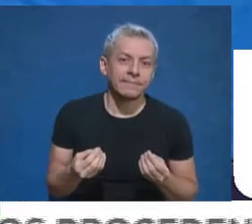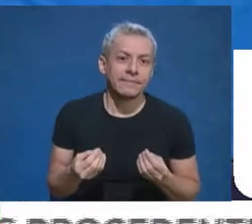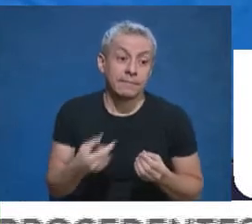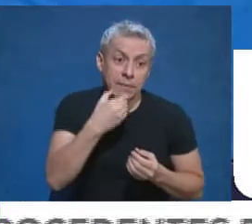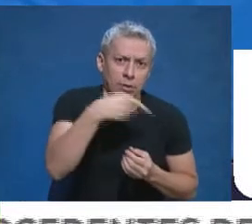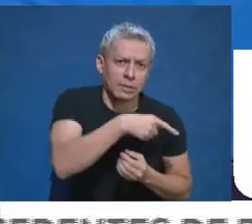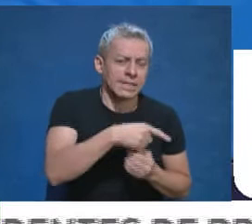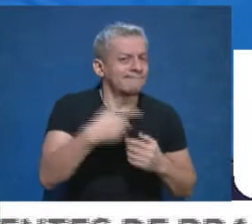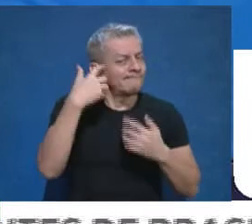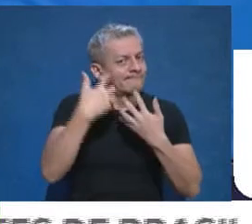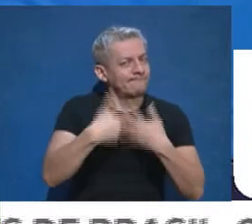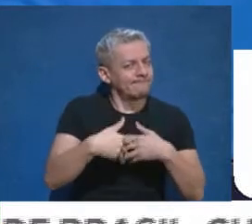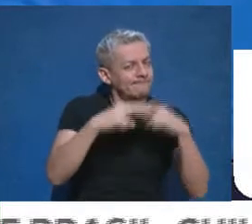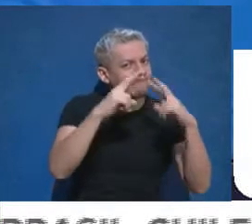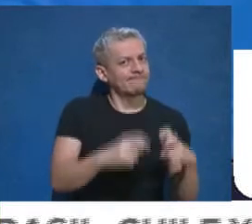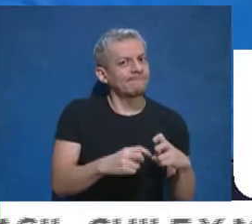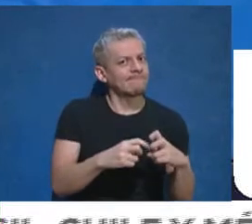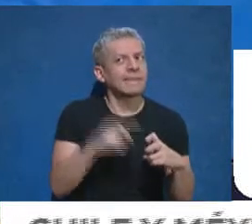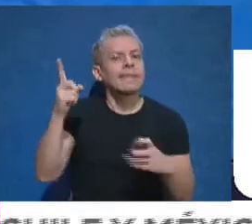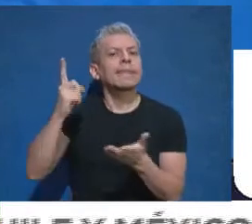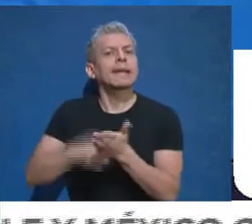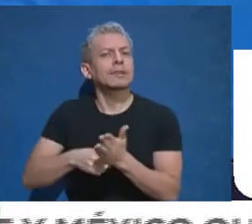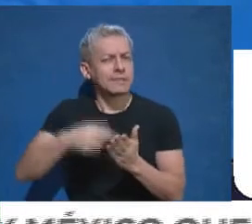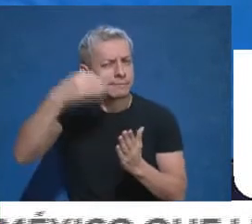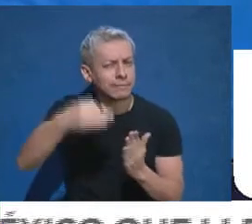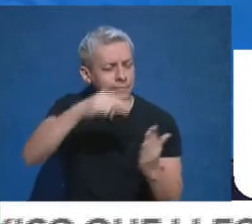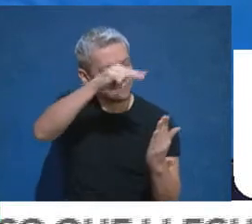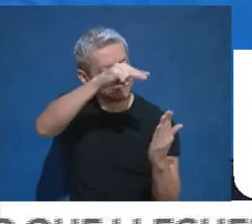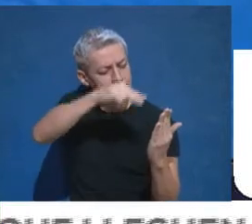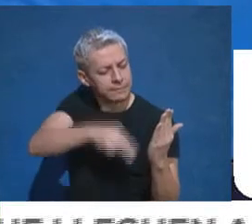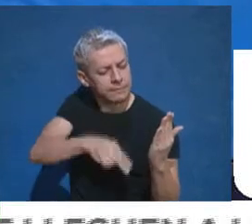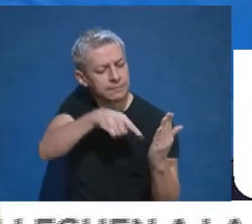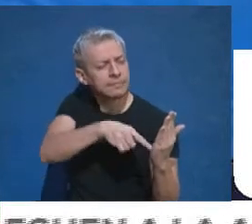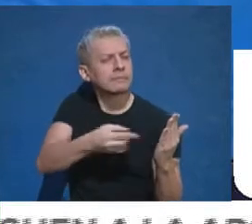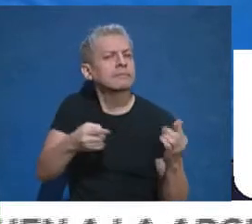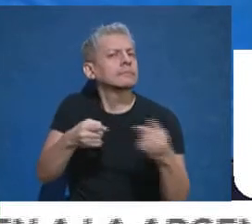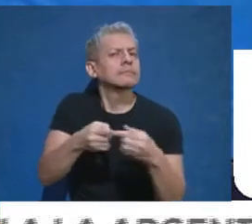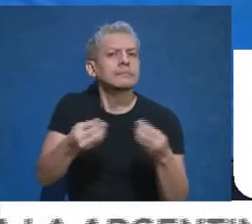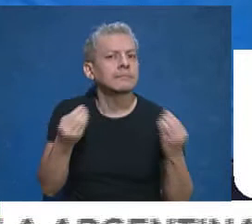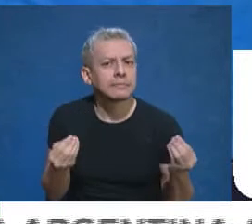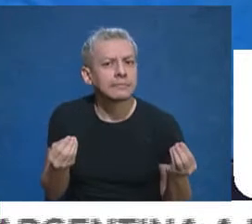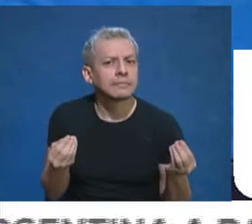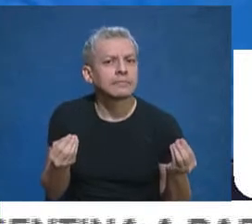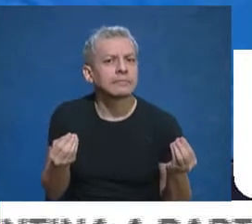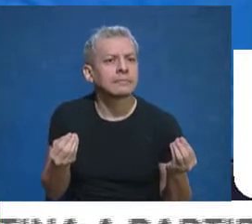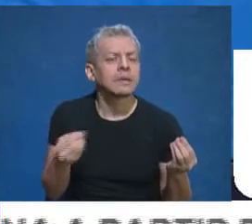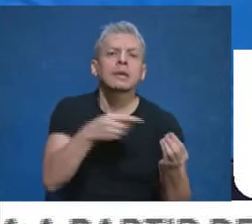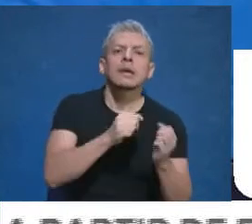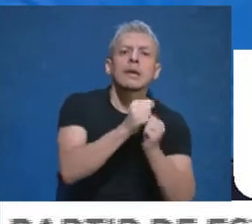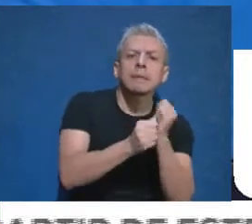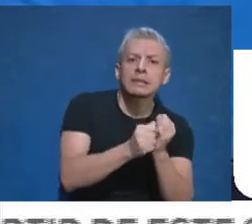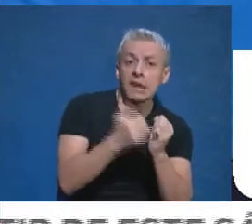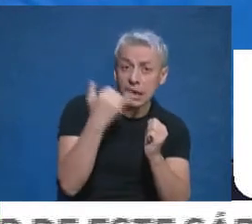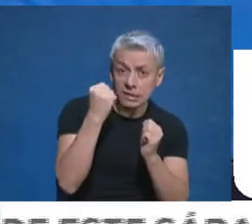Mendoza, es saber en la letra chica del decreto hacia dónde apunta ese decreto en cuanto a si son empresas ya